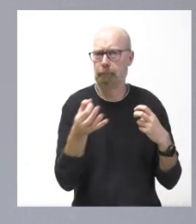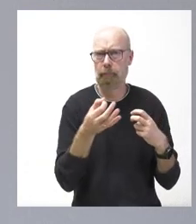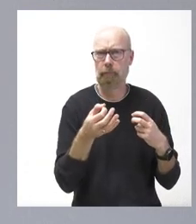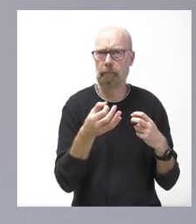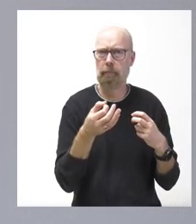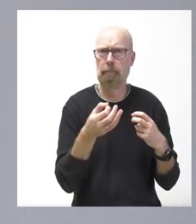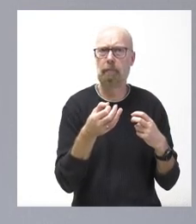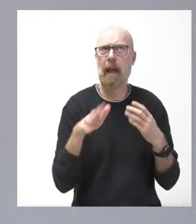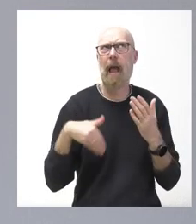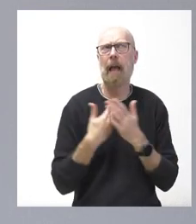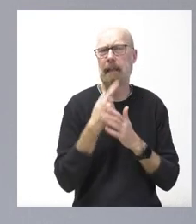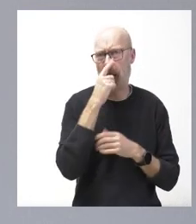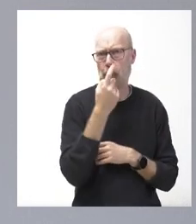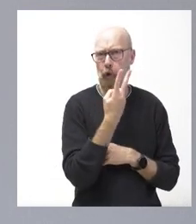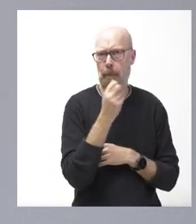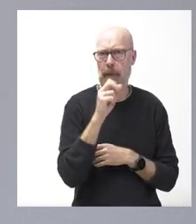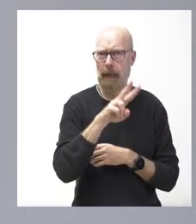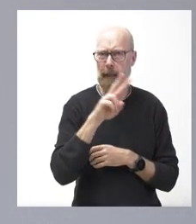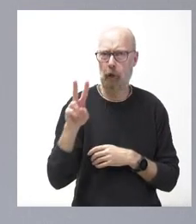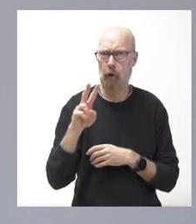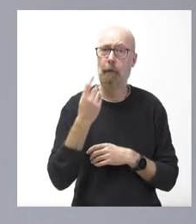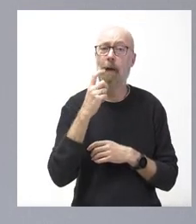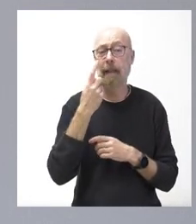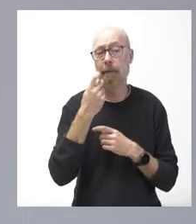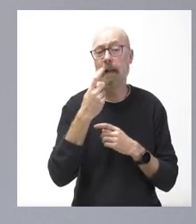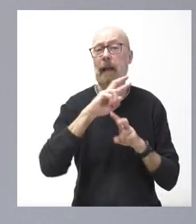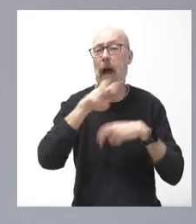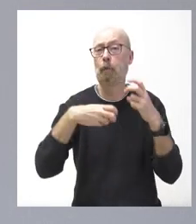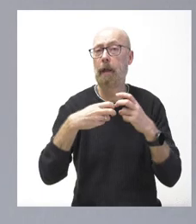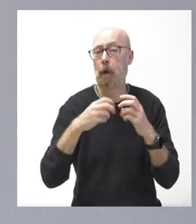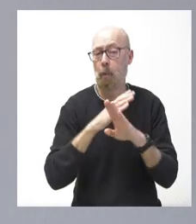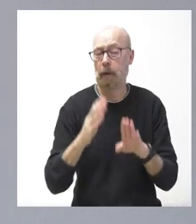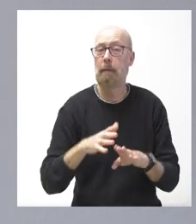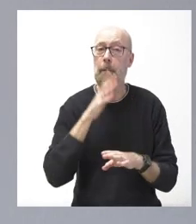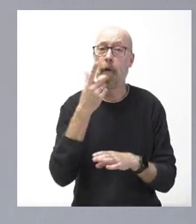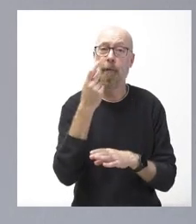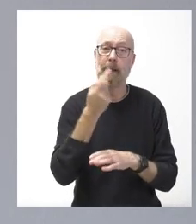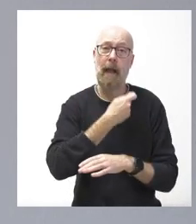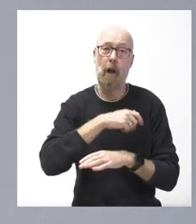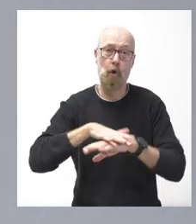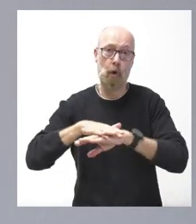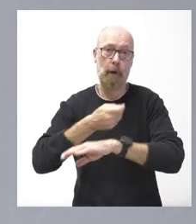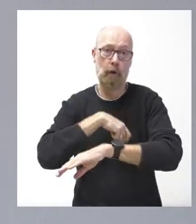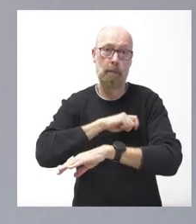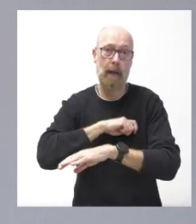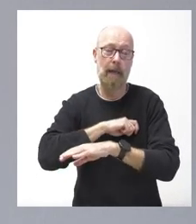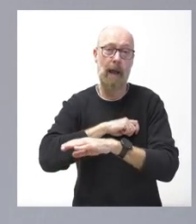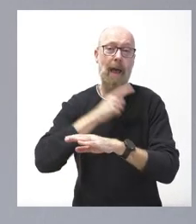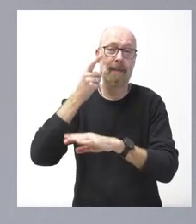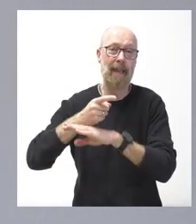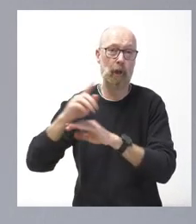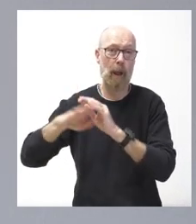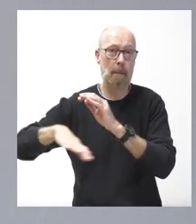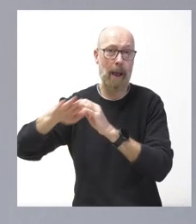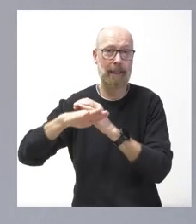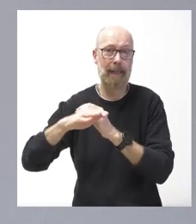22. Nos falta una actualización formal porque falta que el Gobierno de España actualice la directriz básica ante el peligro de